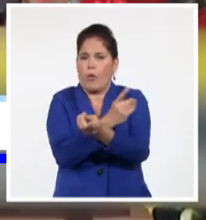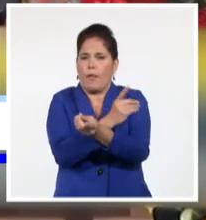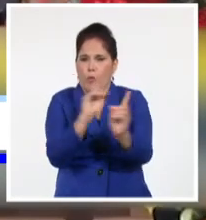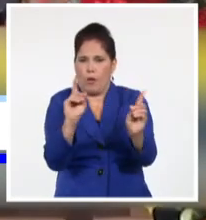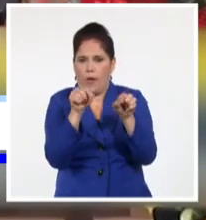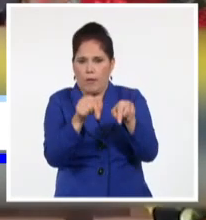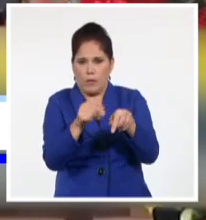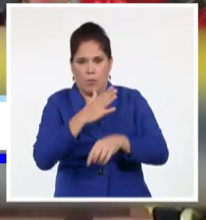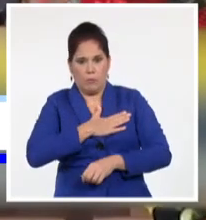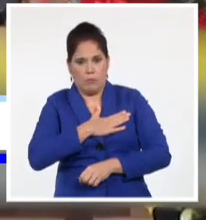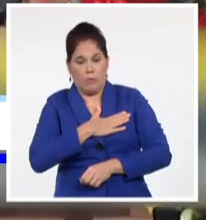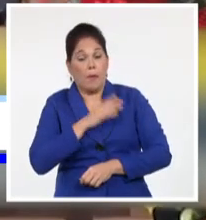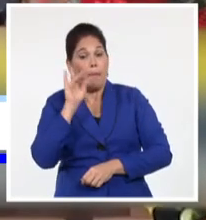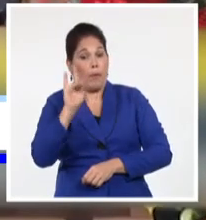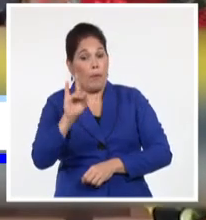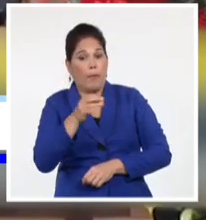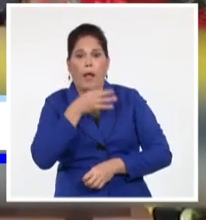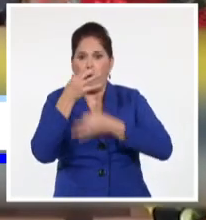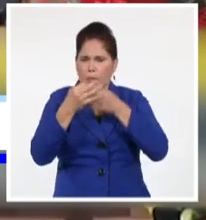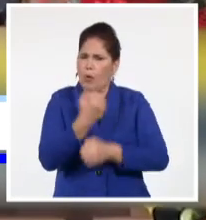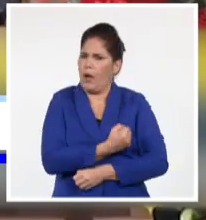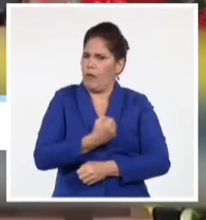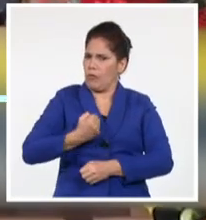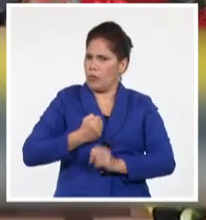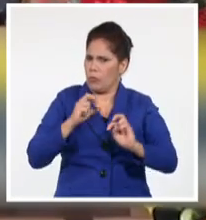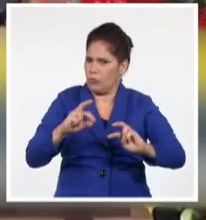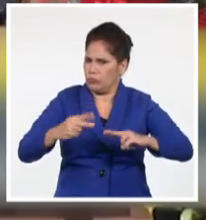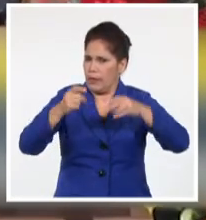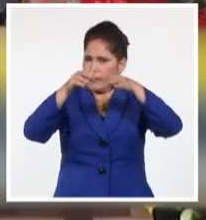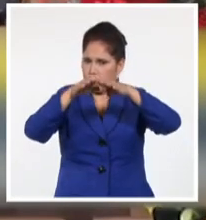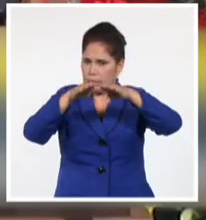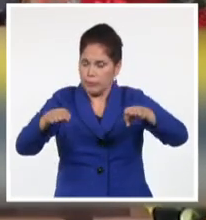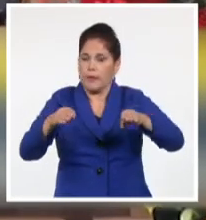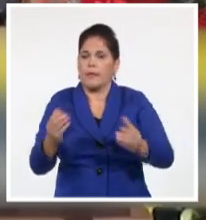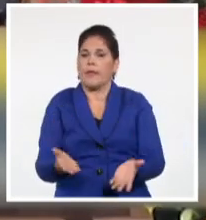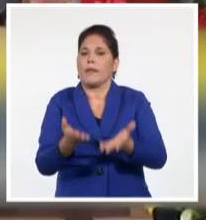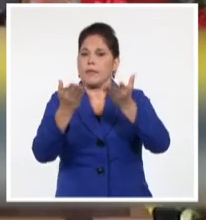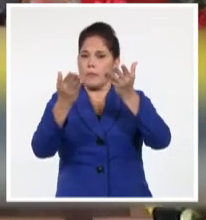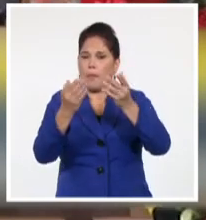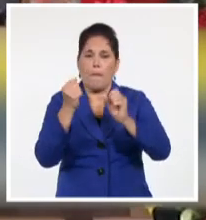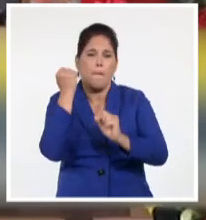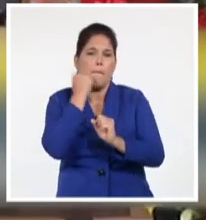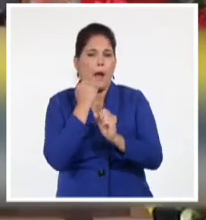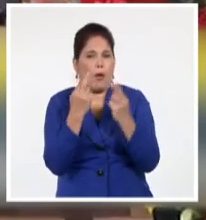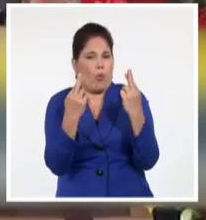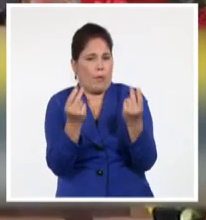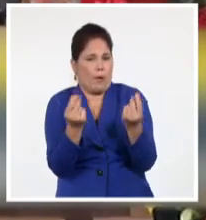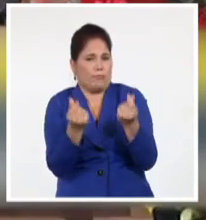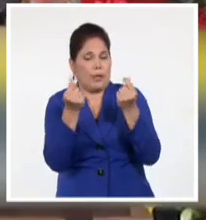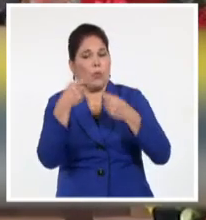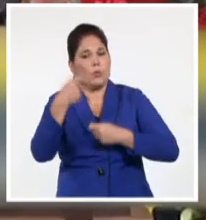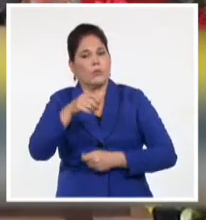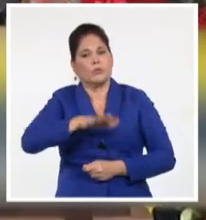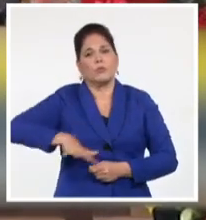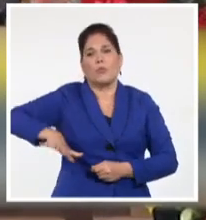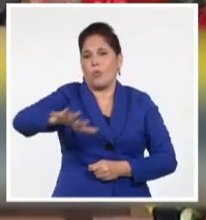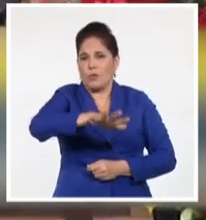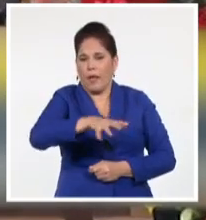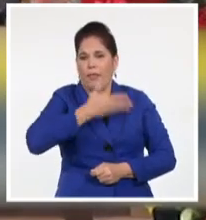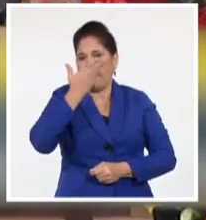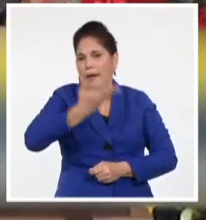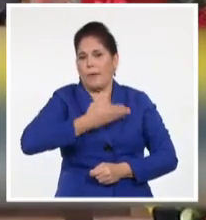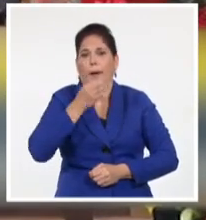El mandatario boliviano ponderó el esfuerzo para retomar la estabilidad, el desarrollo y el crecimiento económico con justicia social. Sus